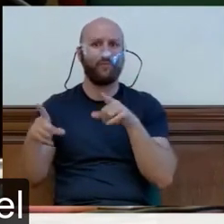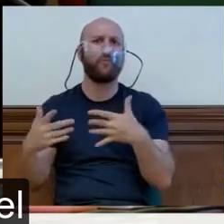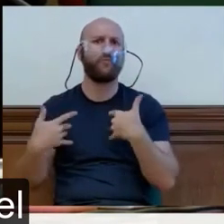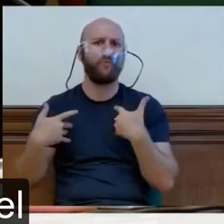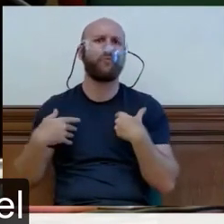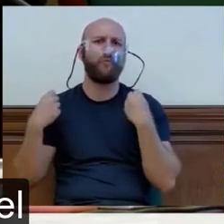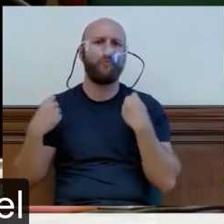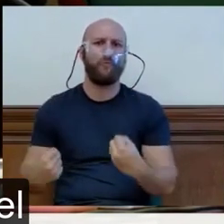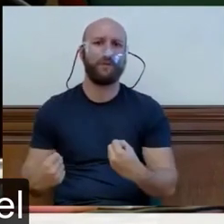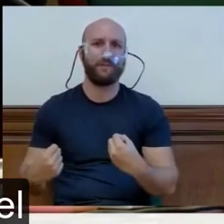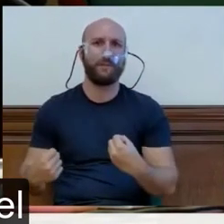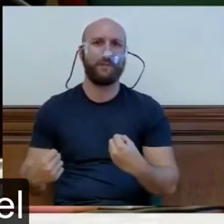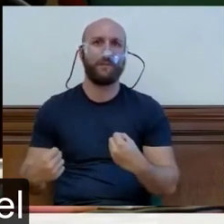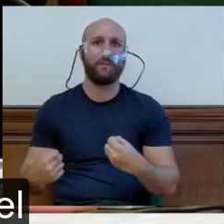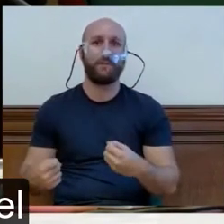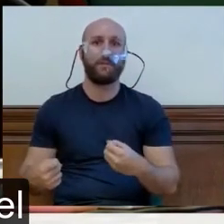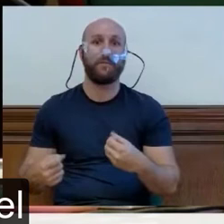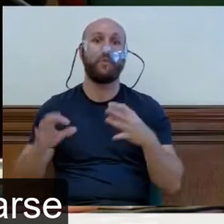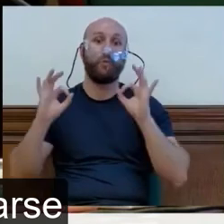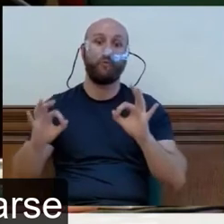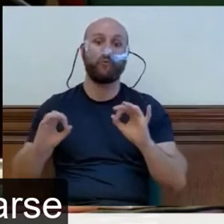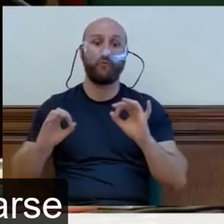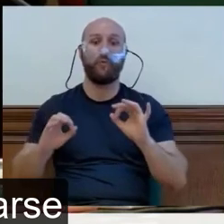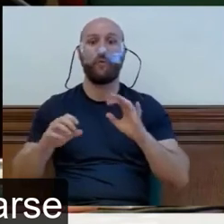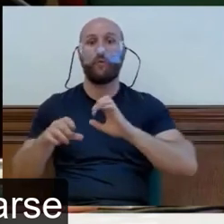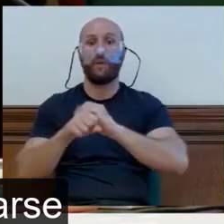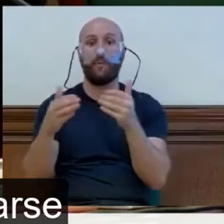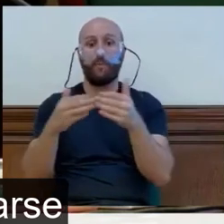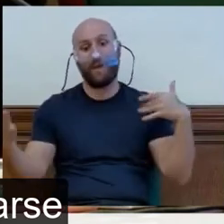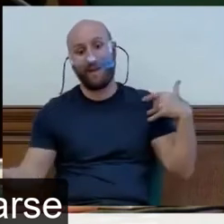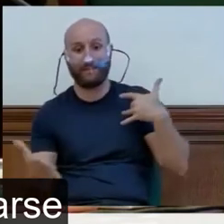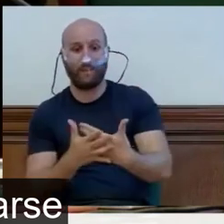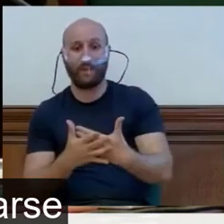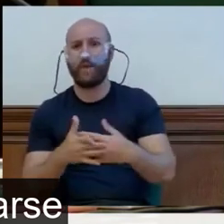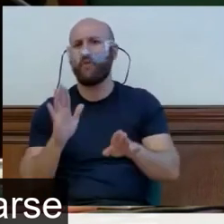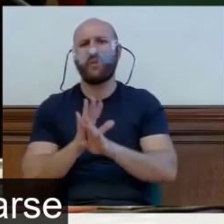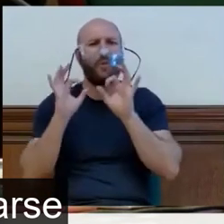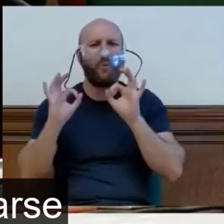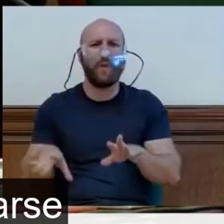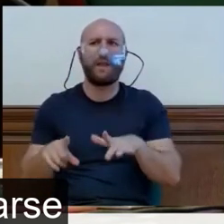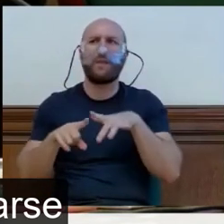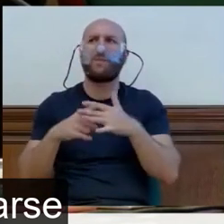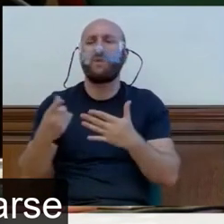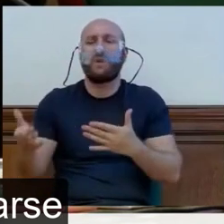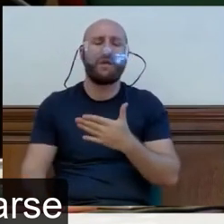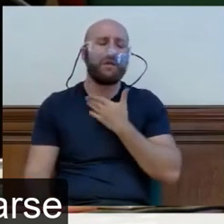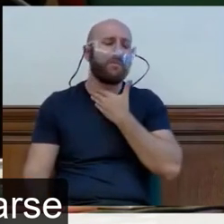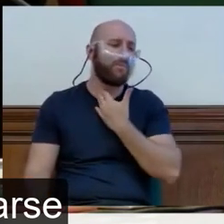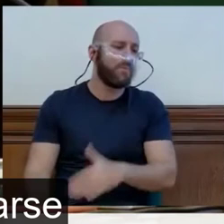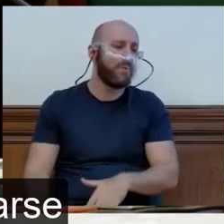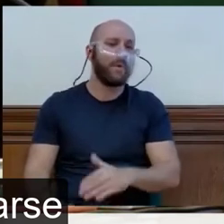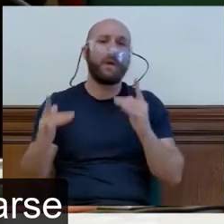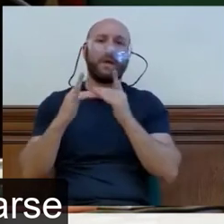la mayoría un año después del comienzo de la pandemia. No tienen ganas de nada. Les cuesta levantarse de